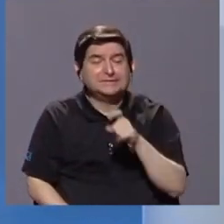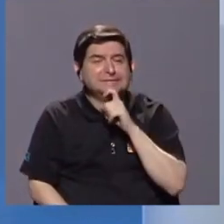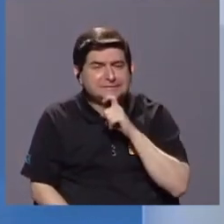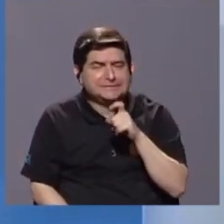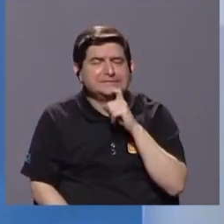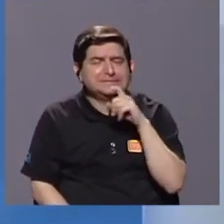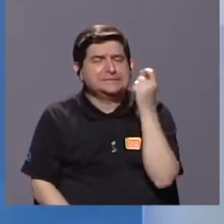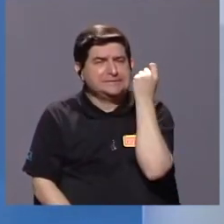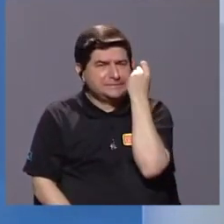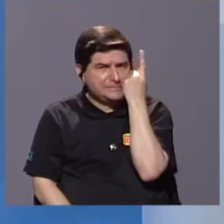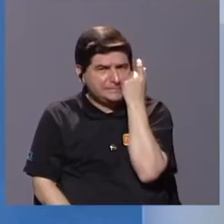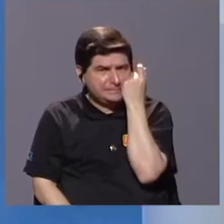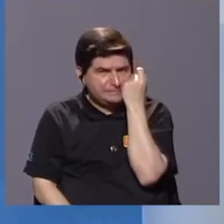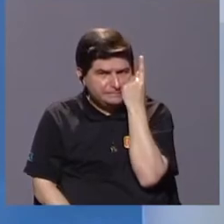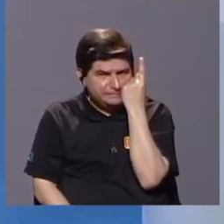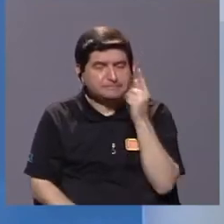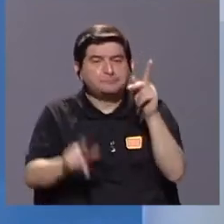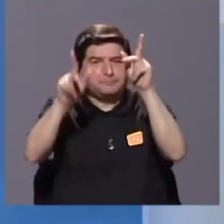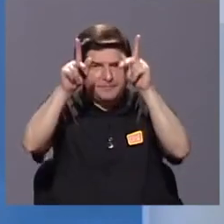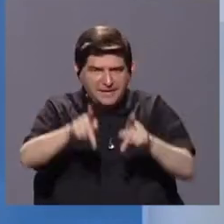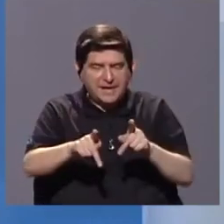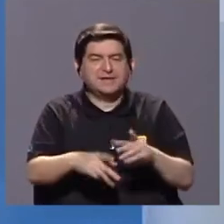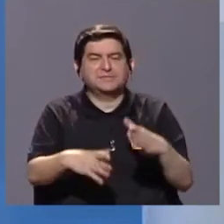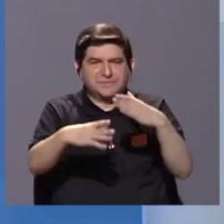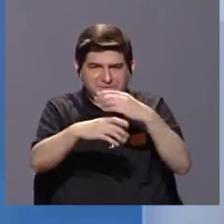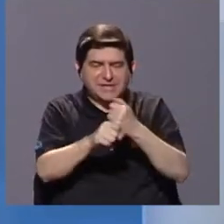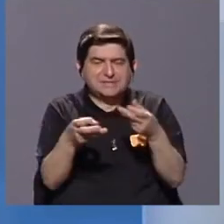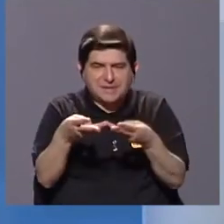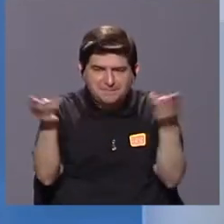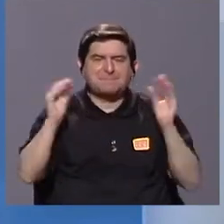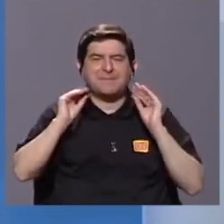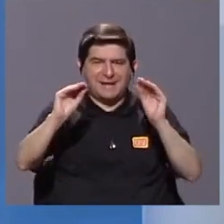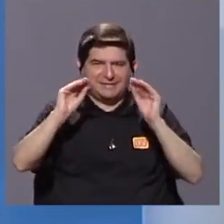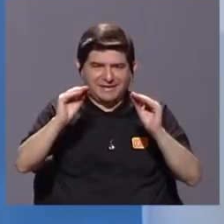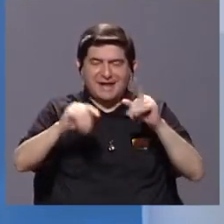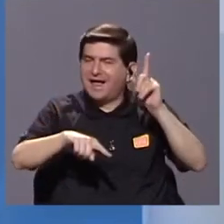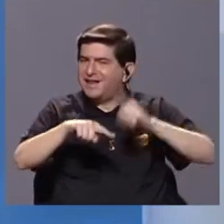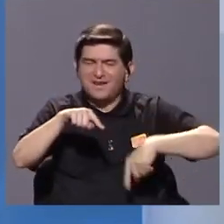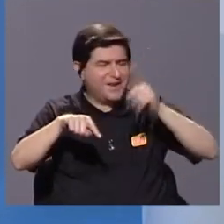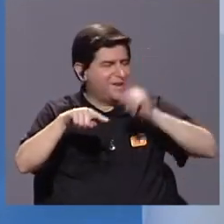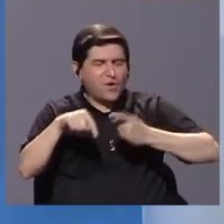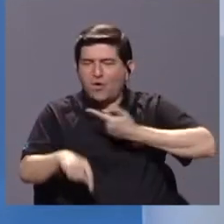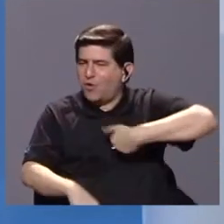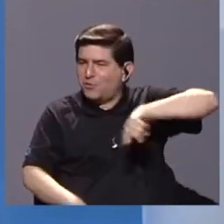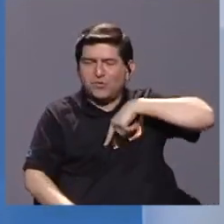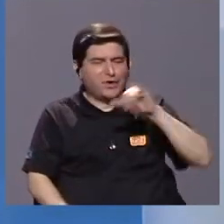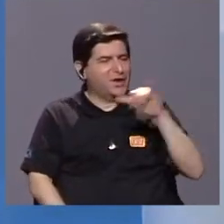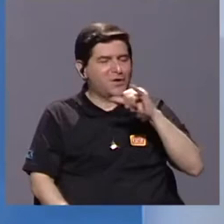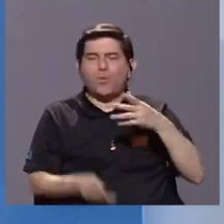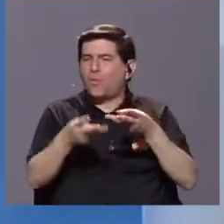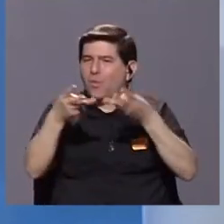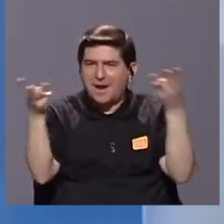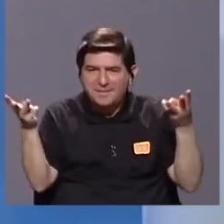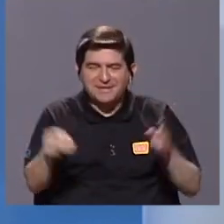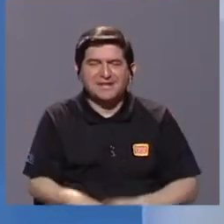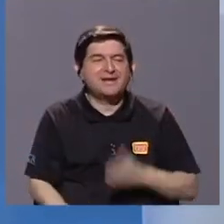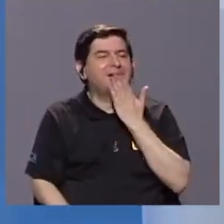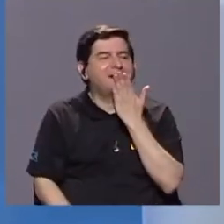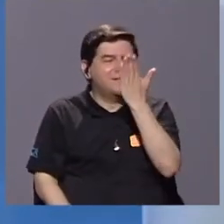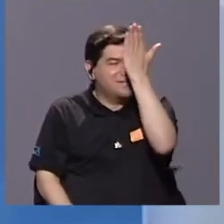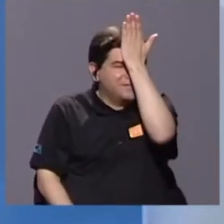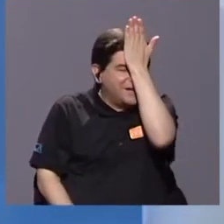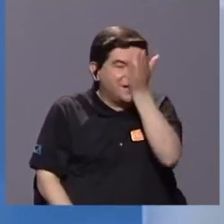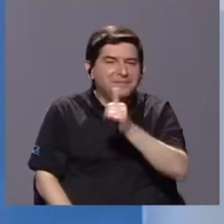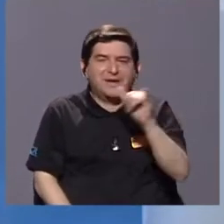entender a las personas que hacen materiales didácticos. No podemos hacer el mismo material didáctico para Talamanca